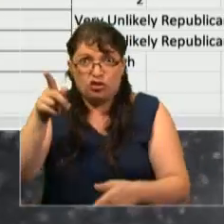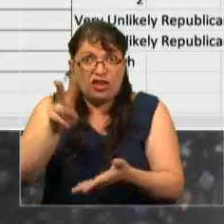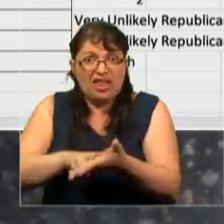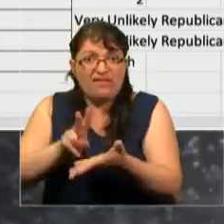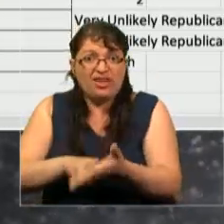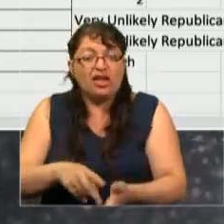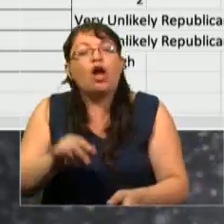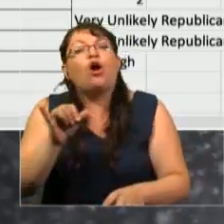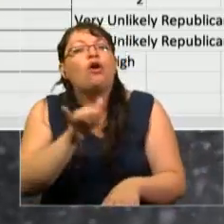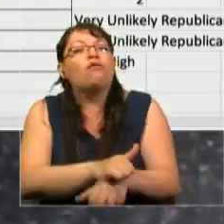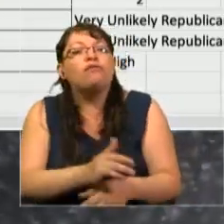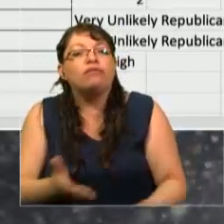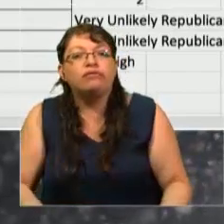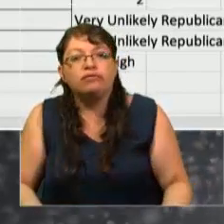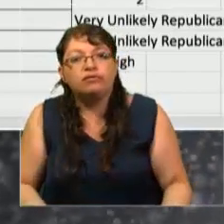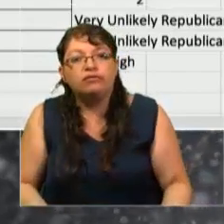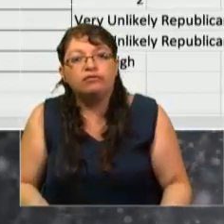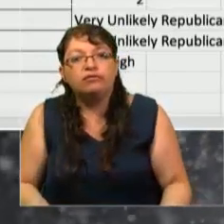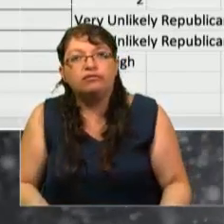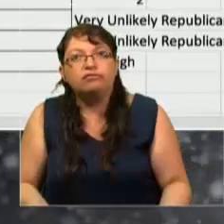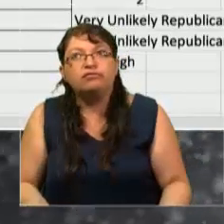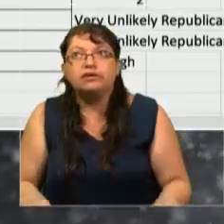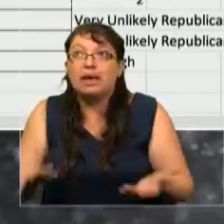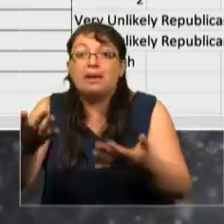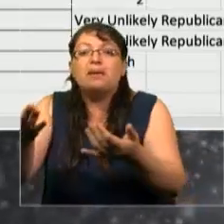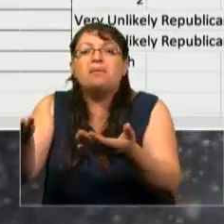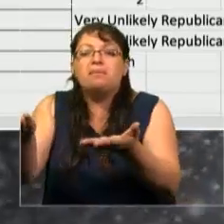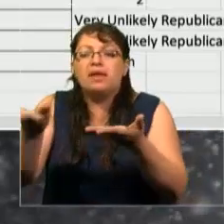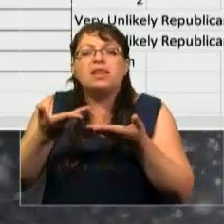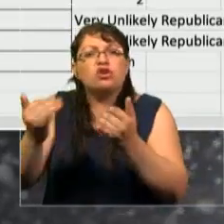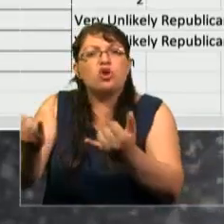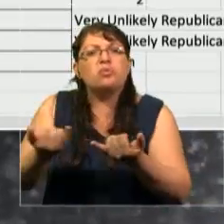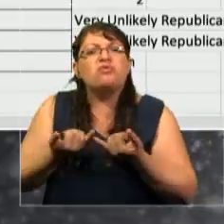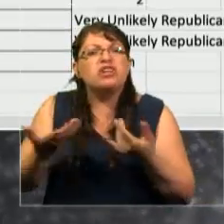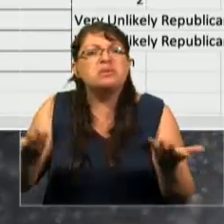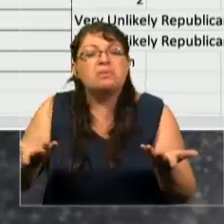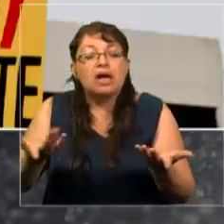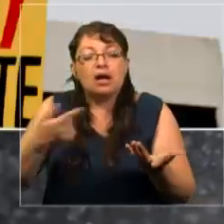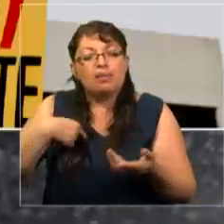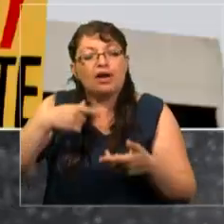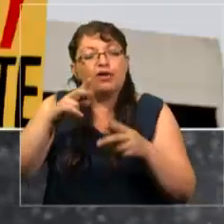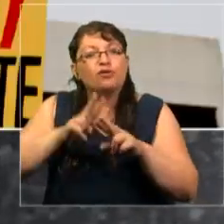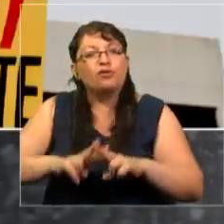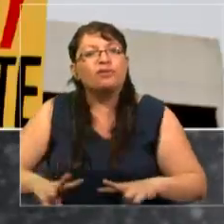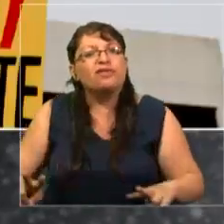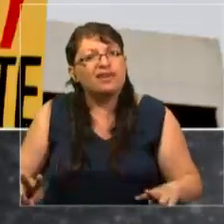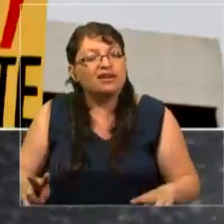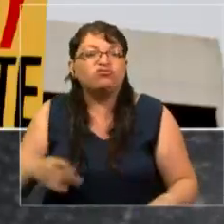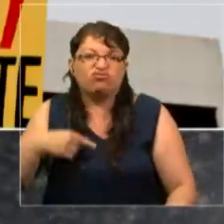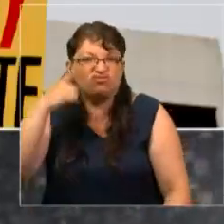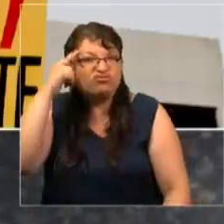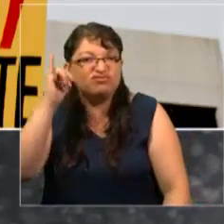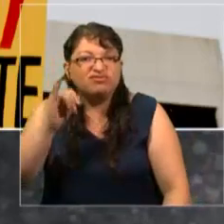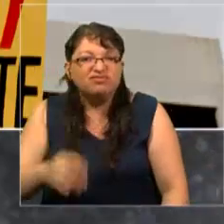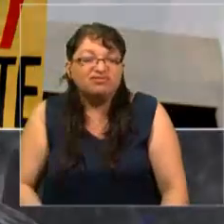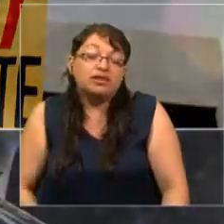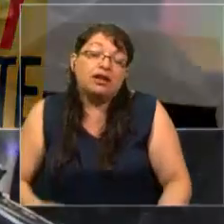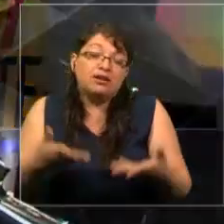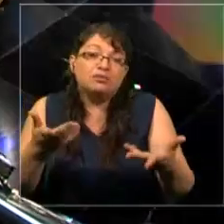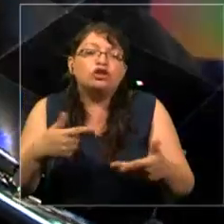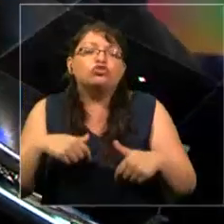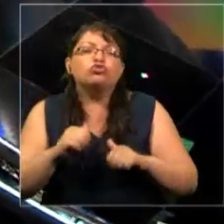es falso? ¿Me dieron datos simplemente para que yo me tranquilizara? Yo creo que sí, y por eso los